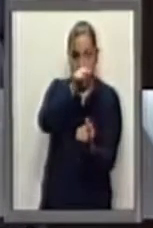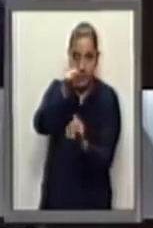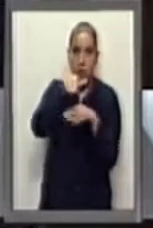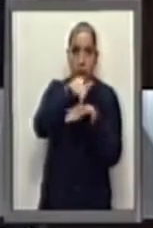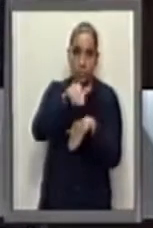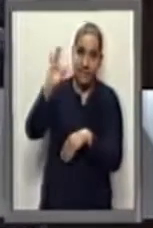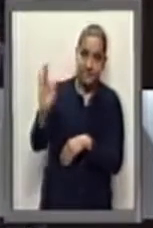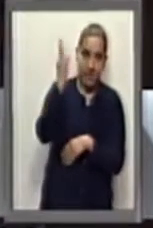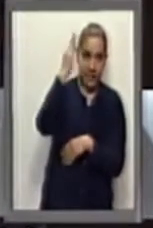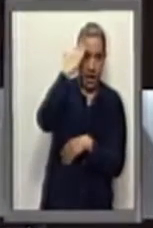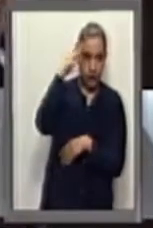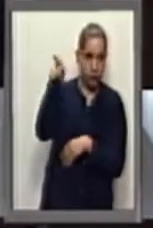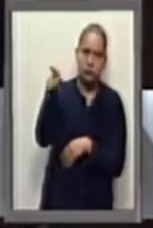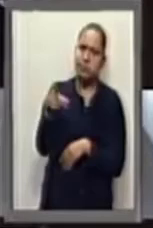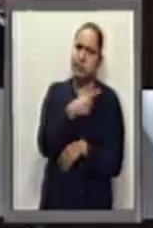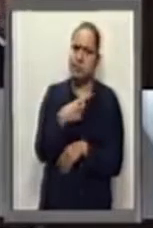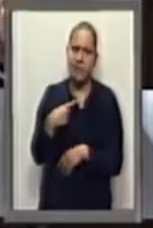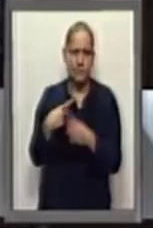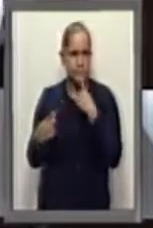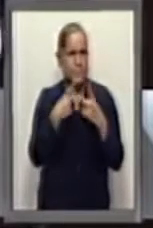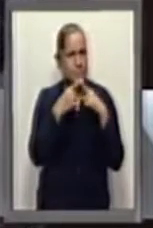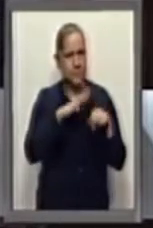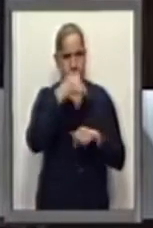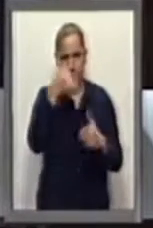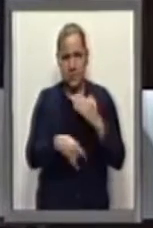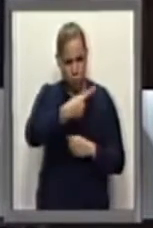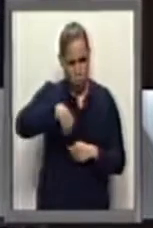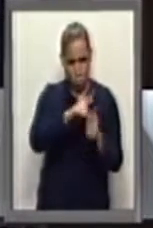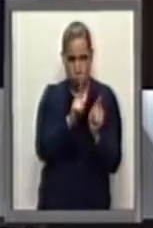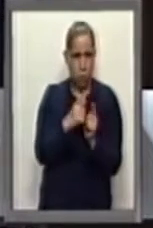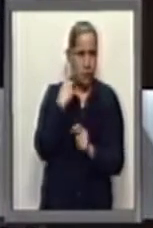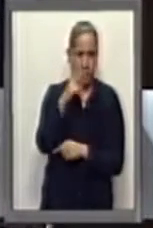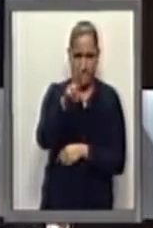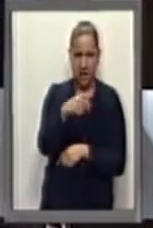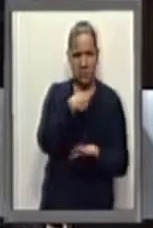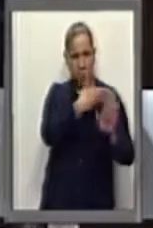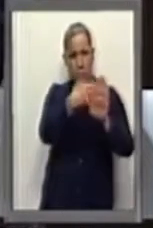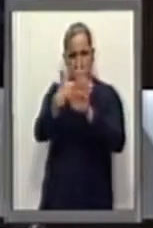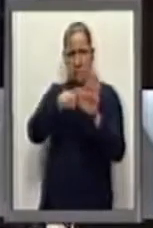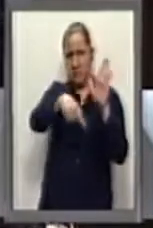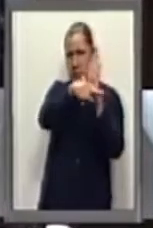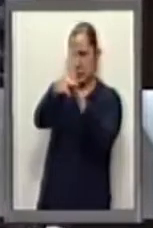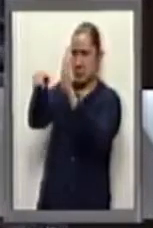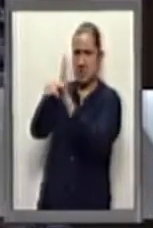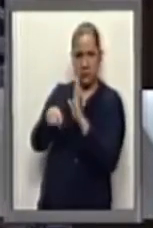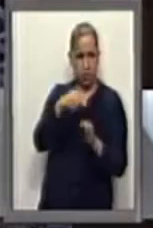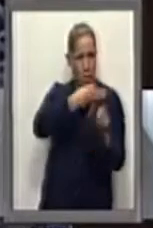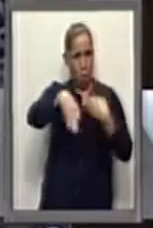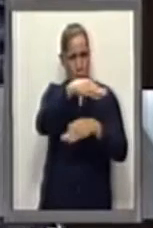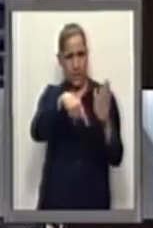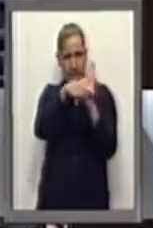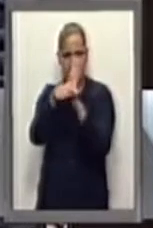El PRD no está en contra de todo ni de todos. No protende promover la parálisis parlamentaria.